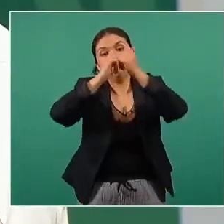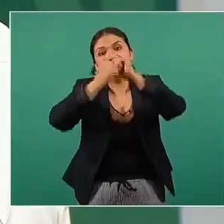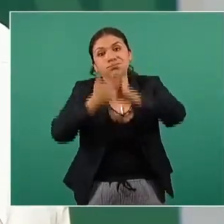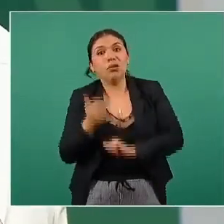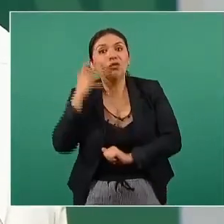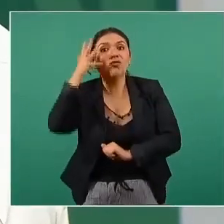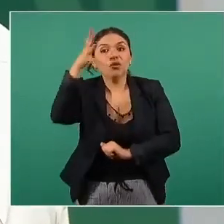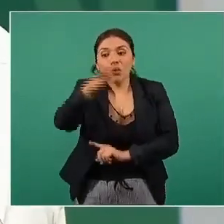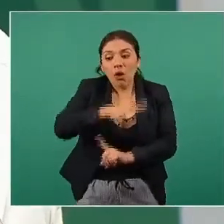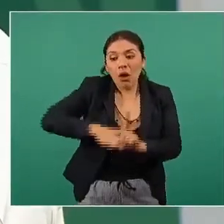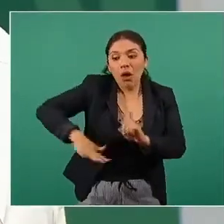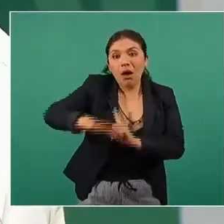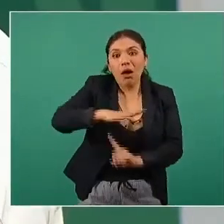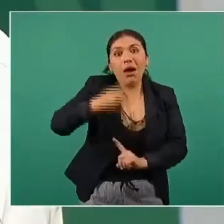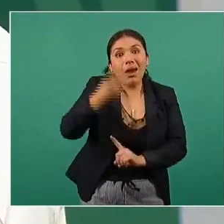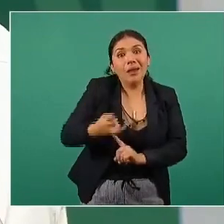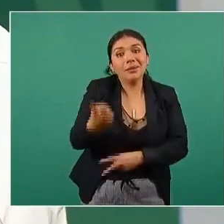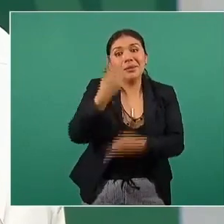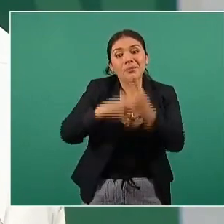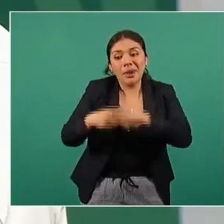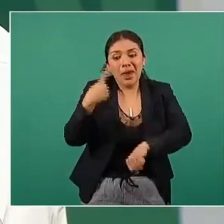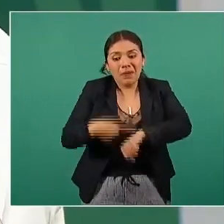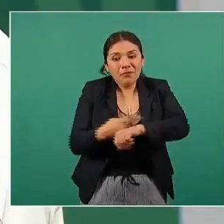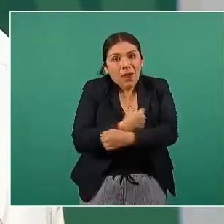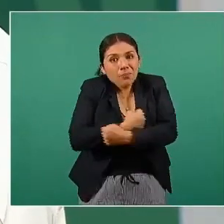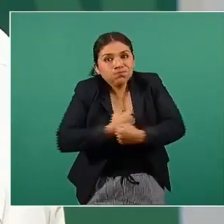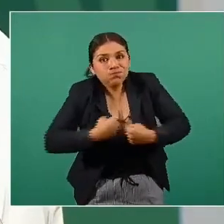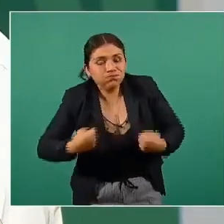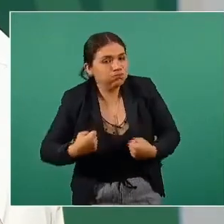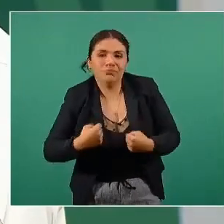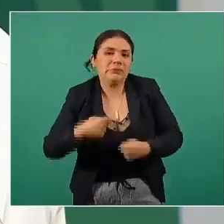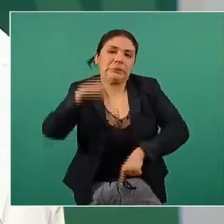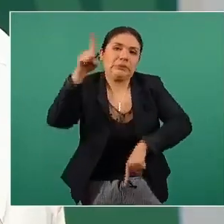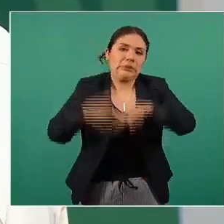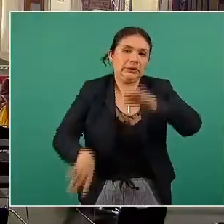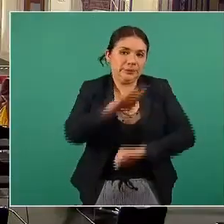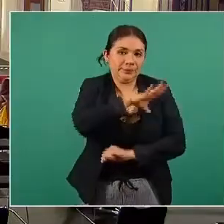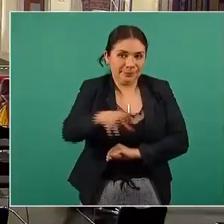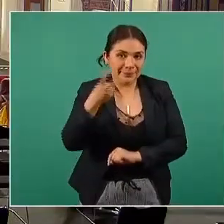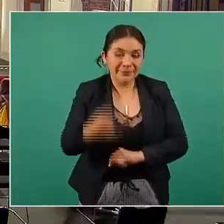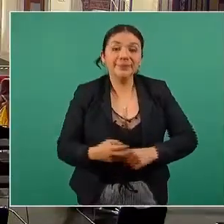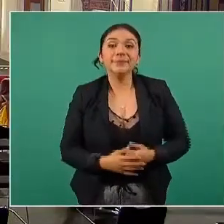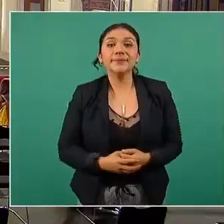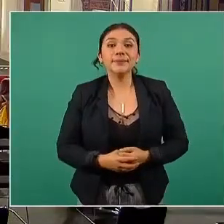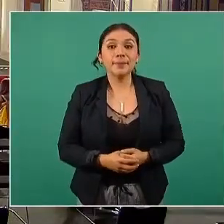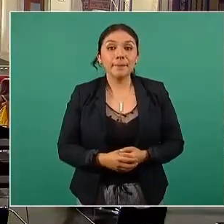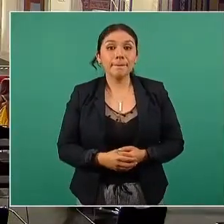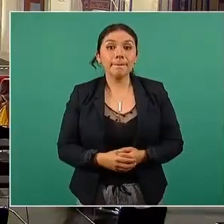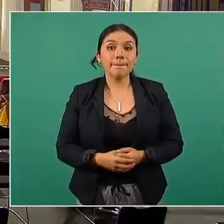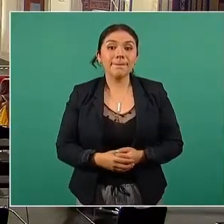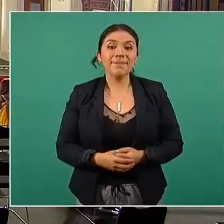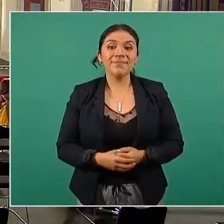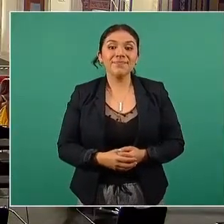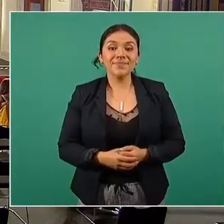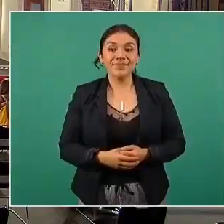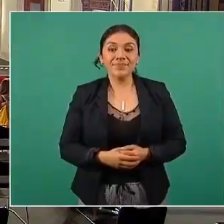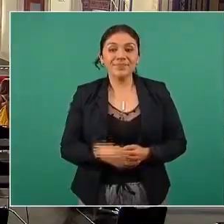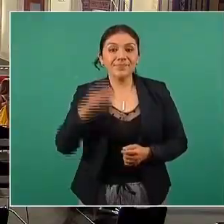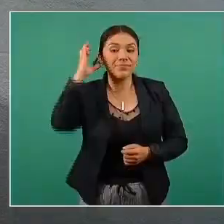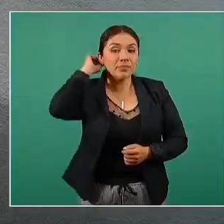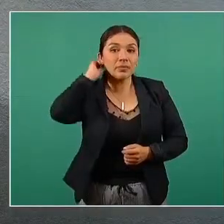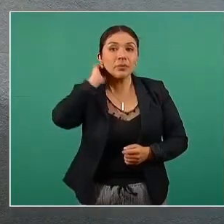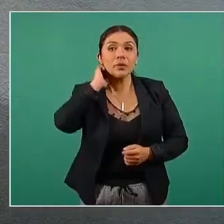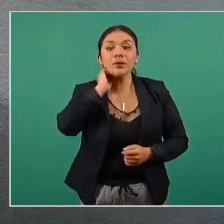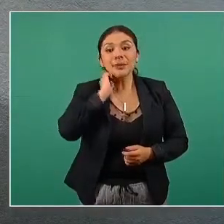entornos que generan obesidad entornos obesogénicos gracias muy bien